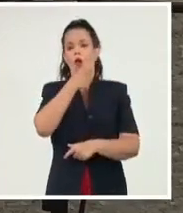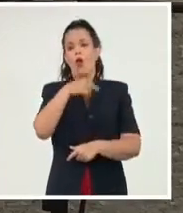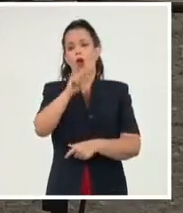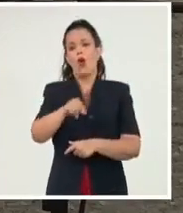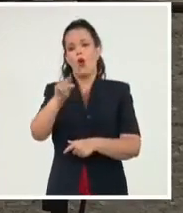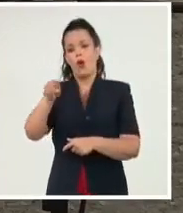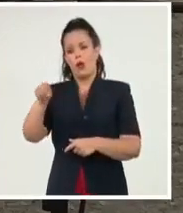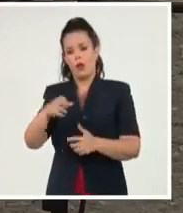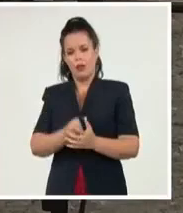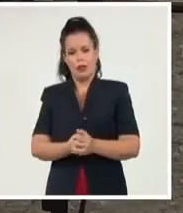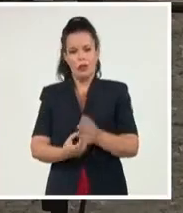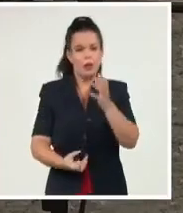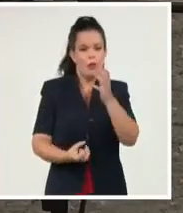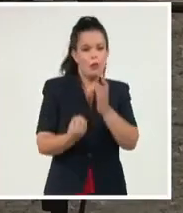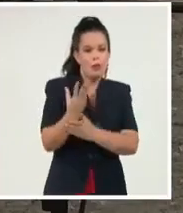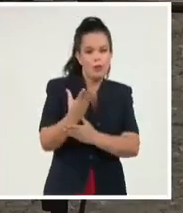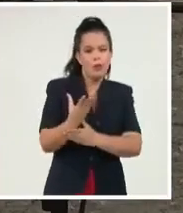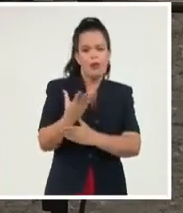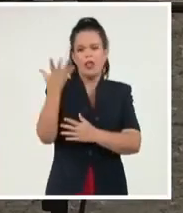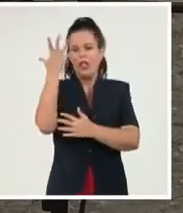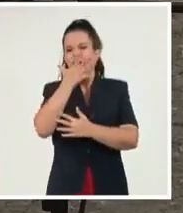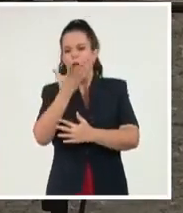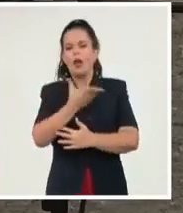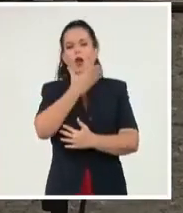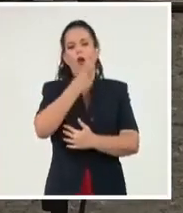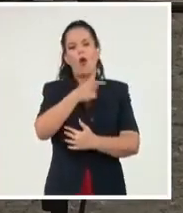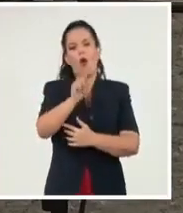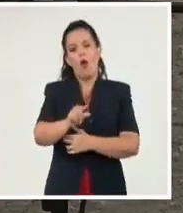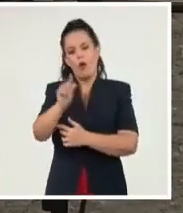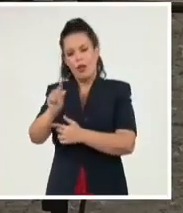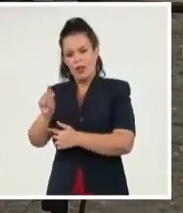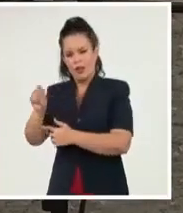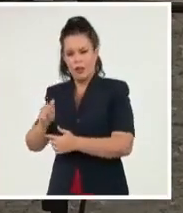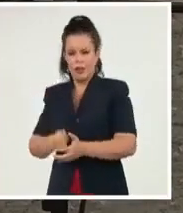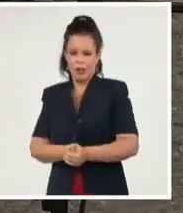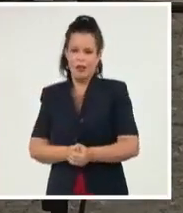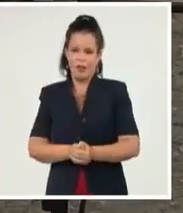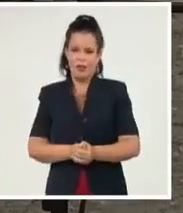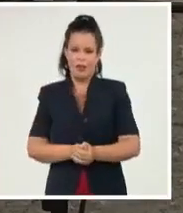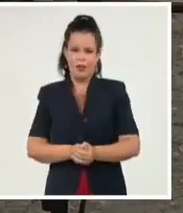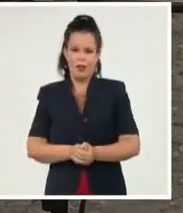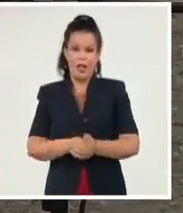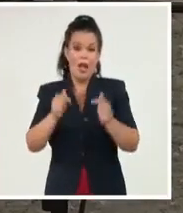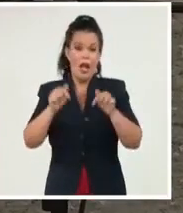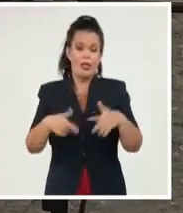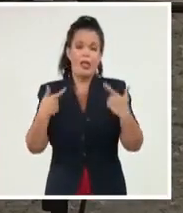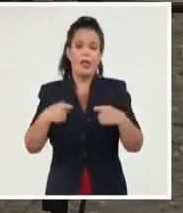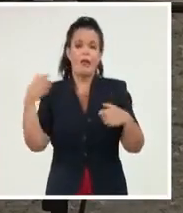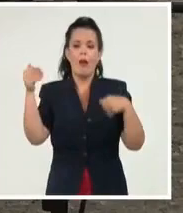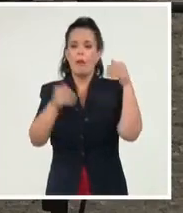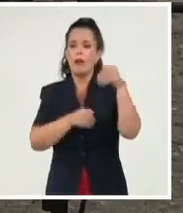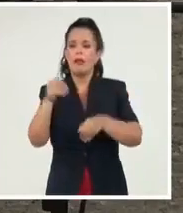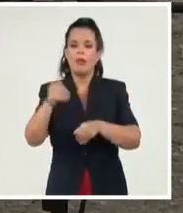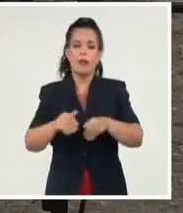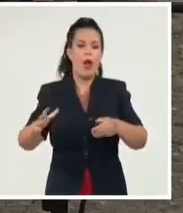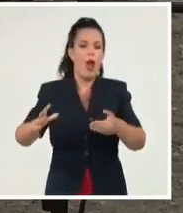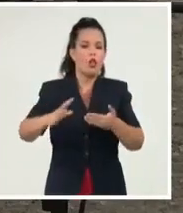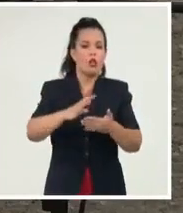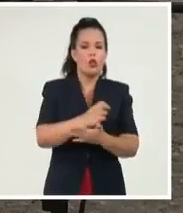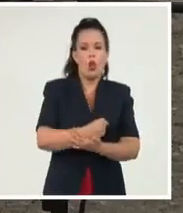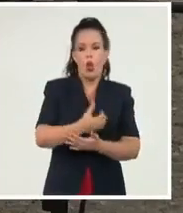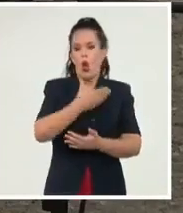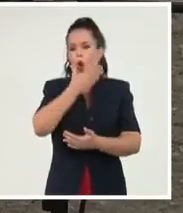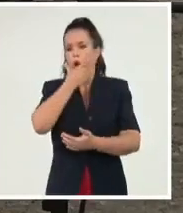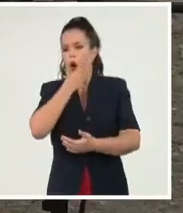y los que tienen la fuerza, la energía y la capacidad, sin negar a nadie, porque aquí todo el mundo tiene que participar, y a todos les tenemos que dar espacio, a todas las generaciones,